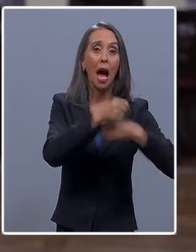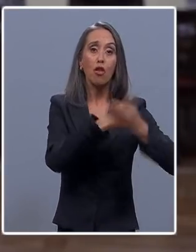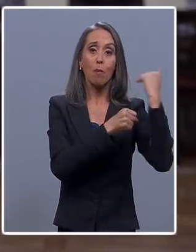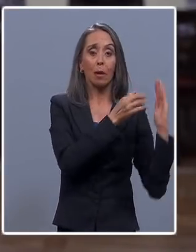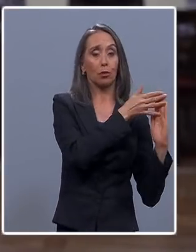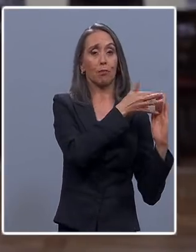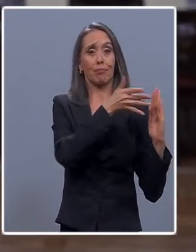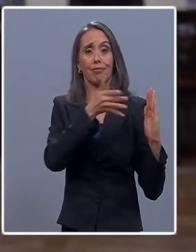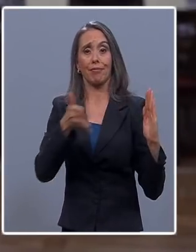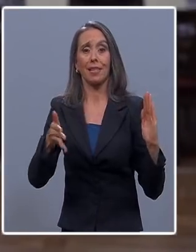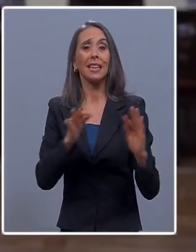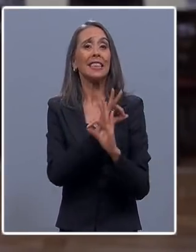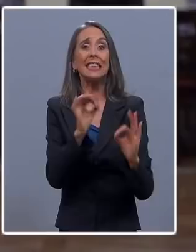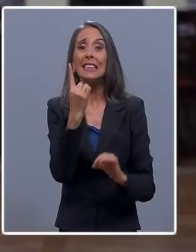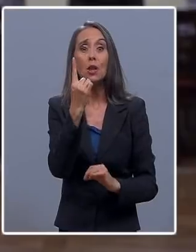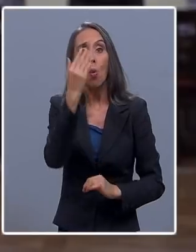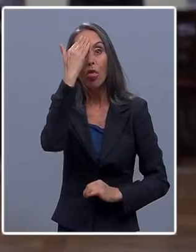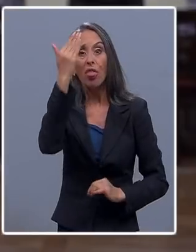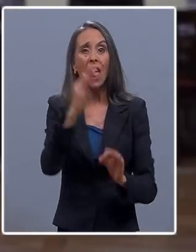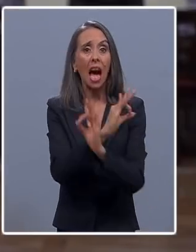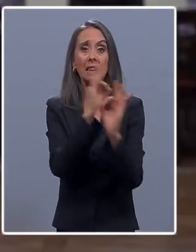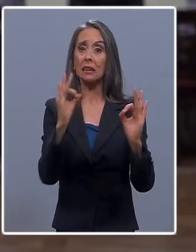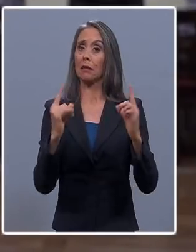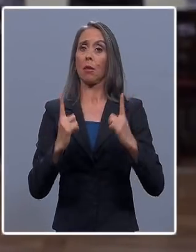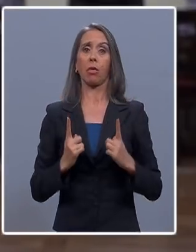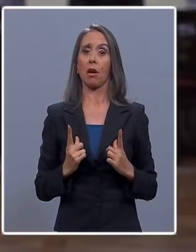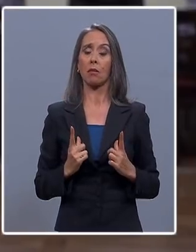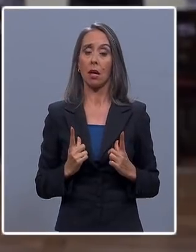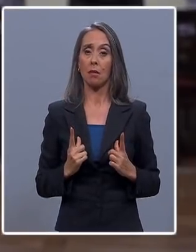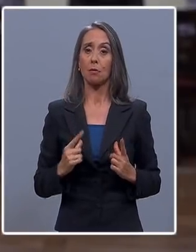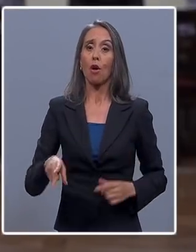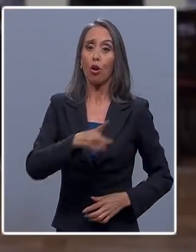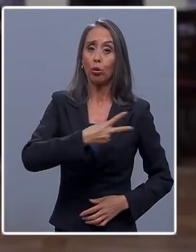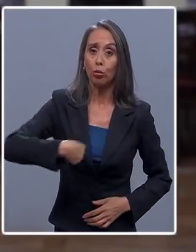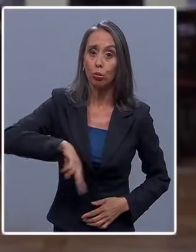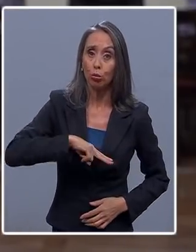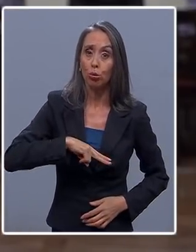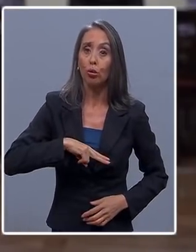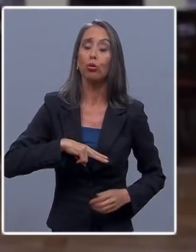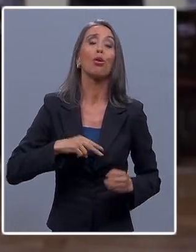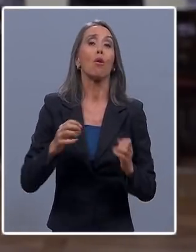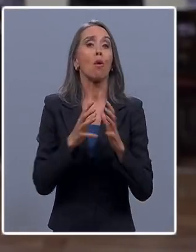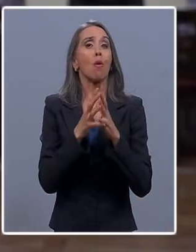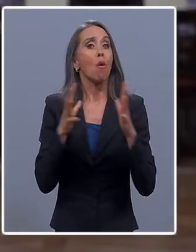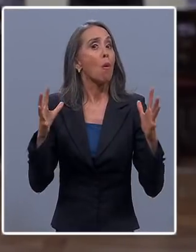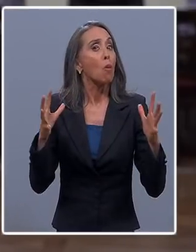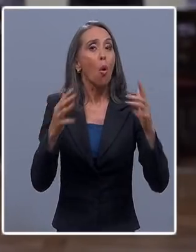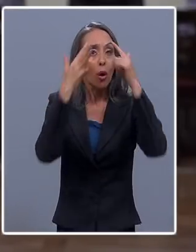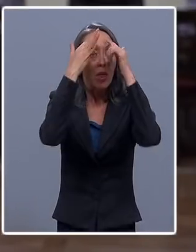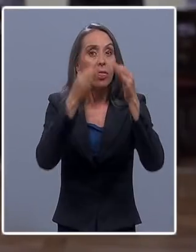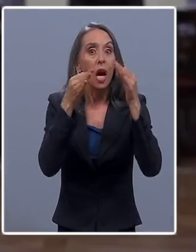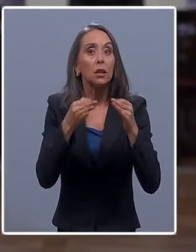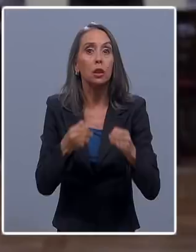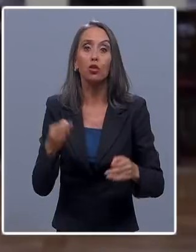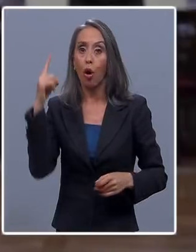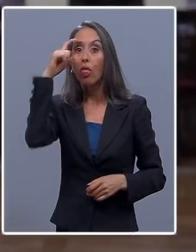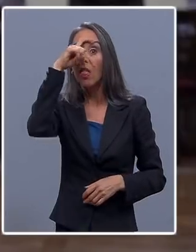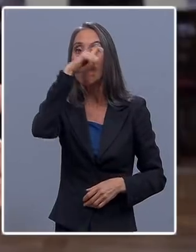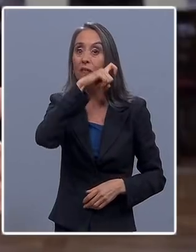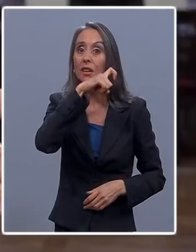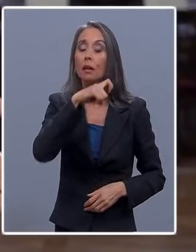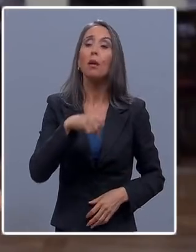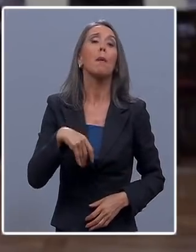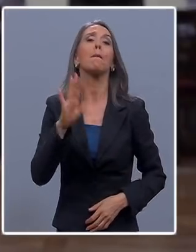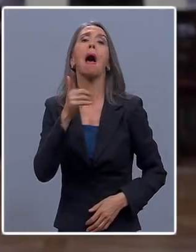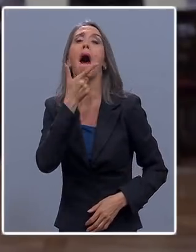no hemos tenido un solo día de descanso y hemos debido tomar muchas decisiones difíciles lo